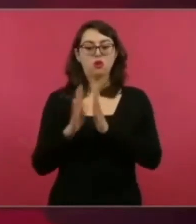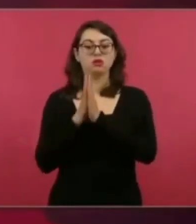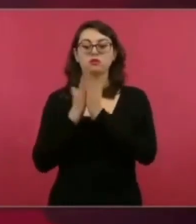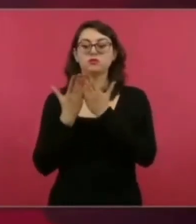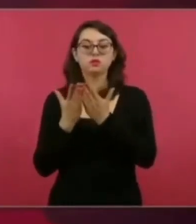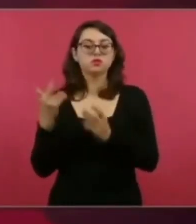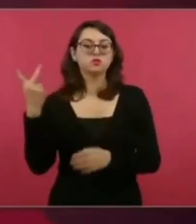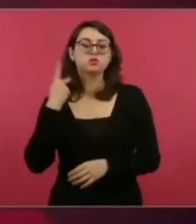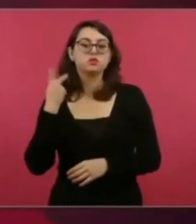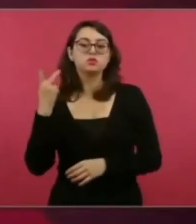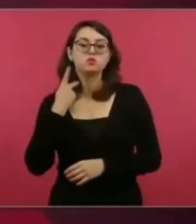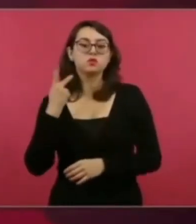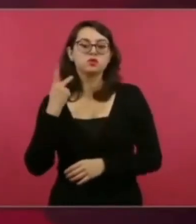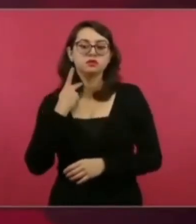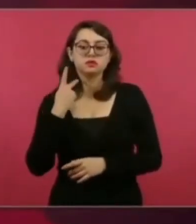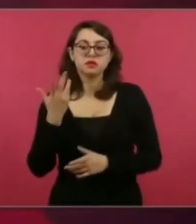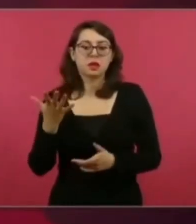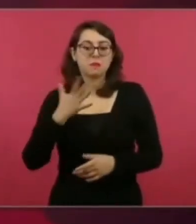últimas